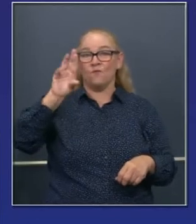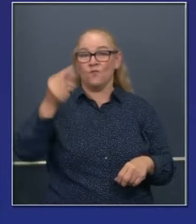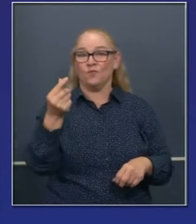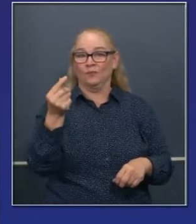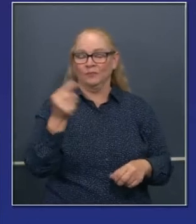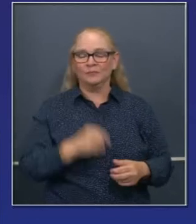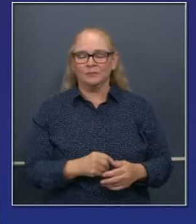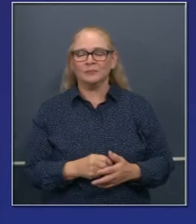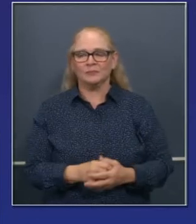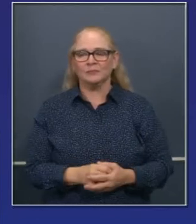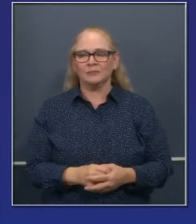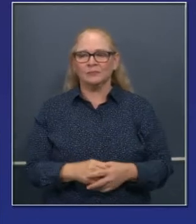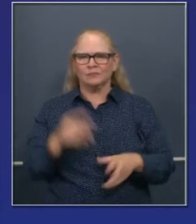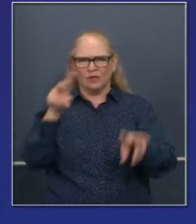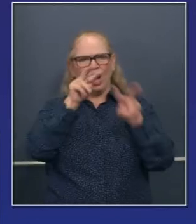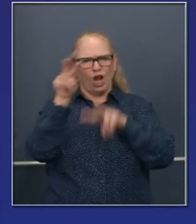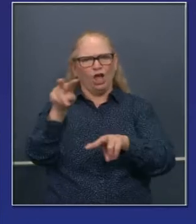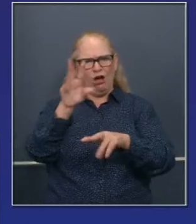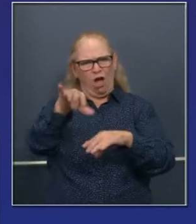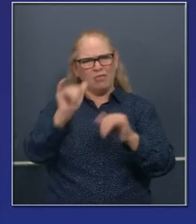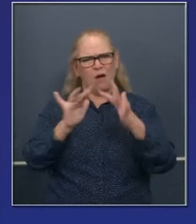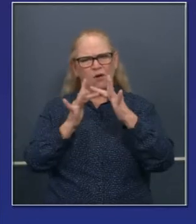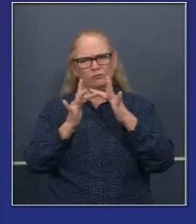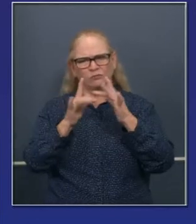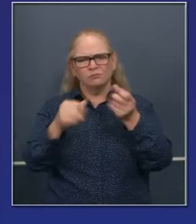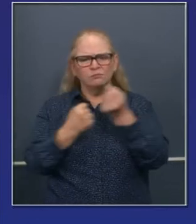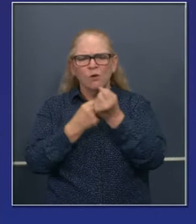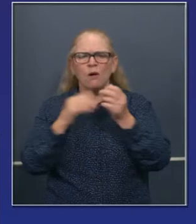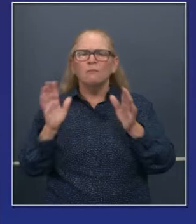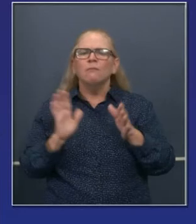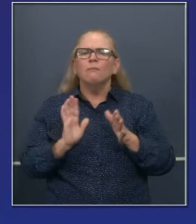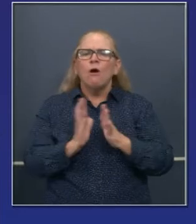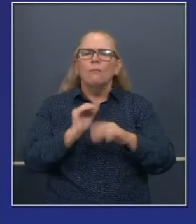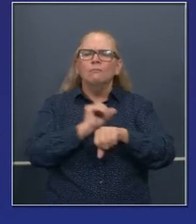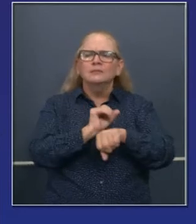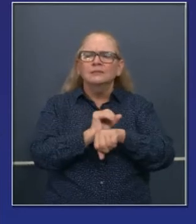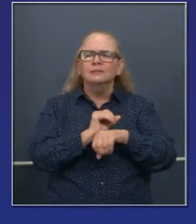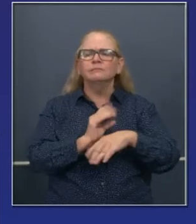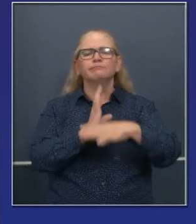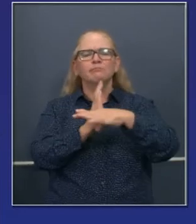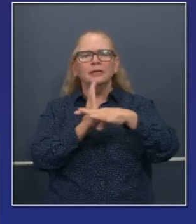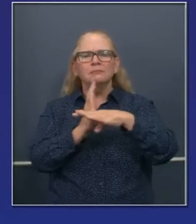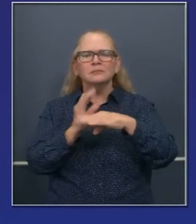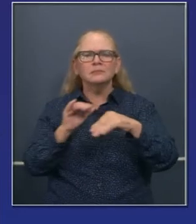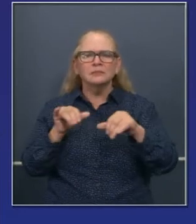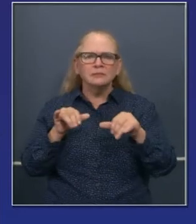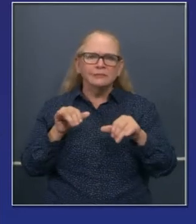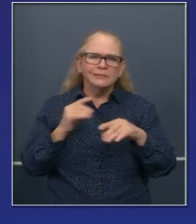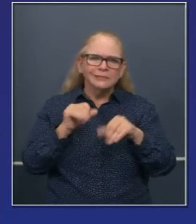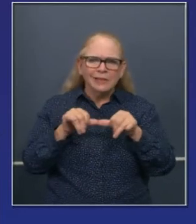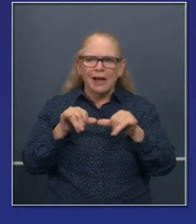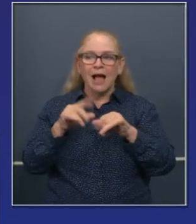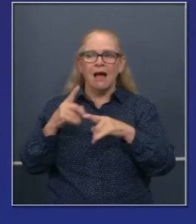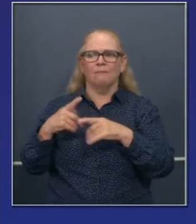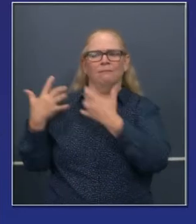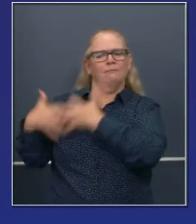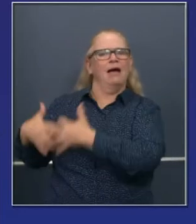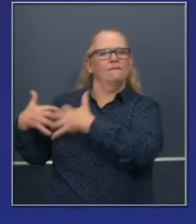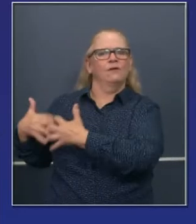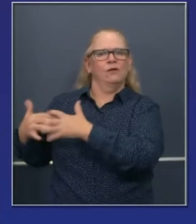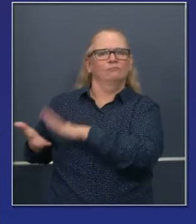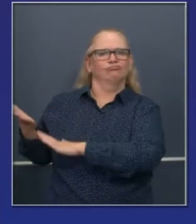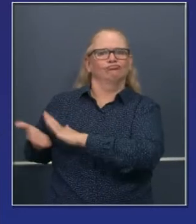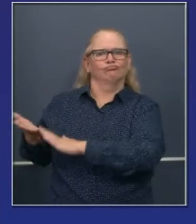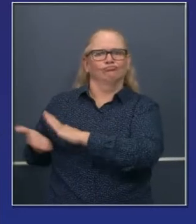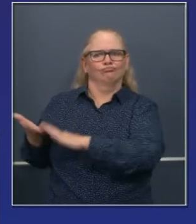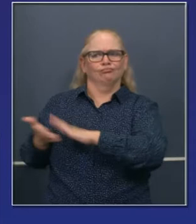Es un programa que nos alienta a apoyar a los pequeños negocios y medianos negocios que manufacturan aquí en el